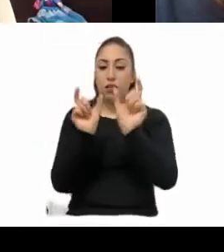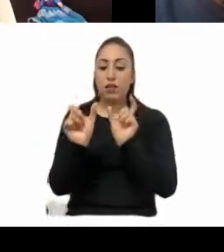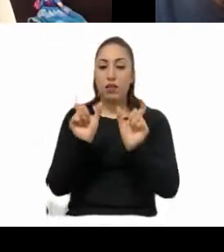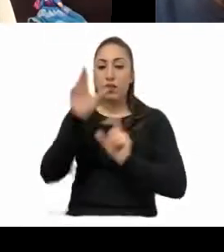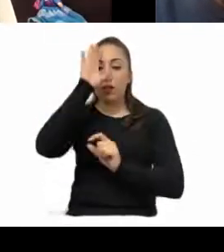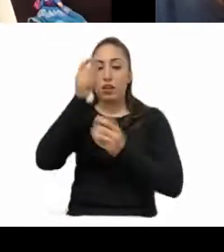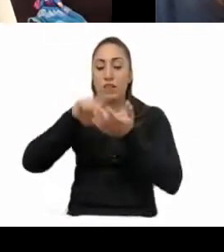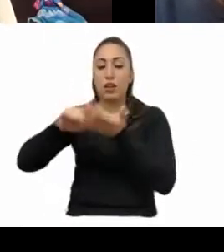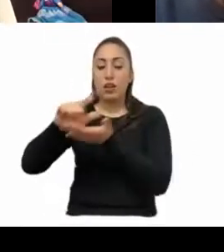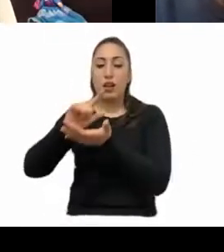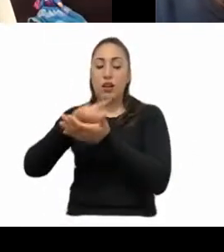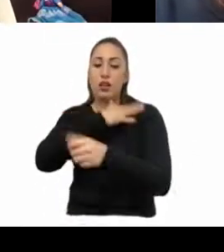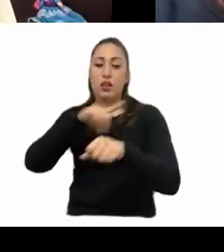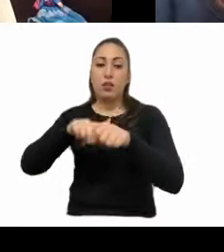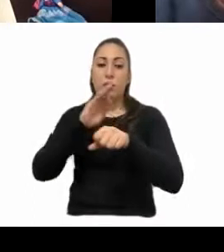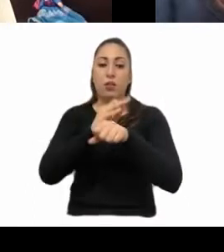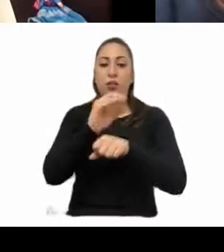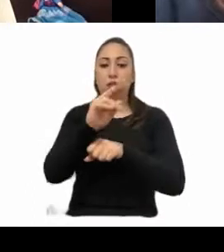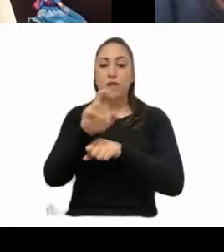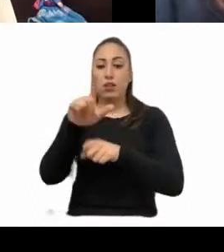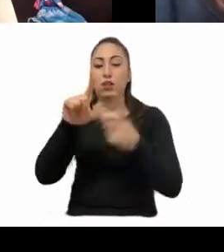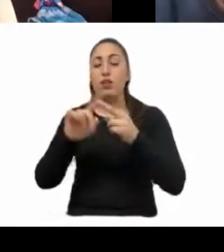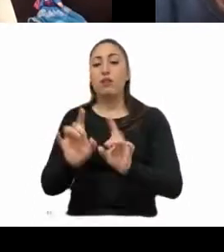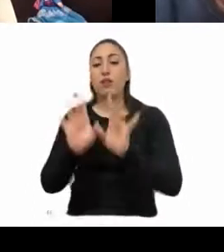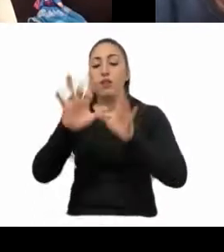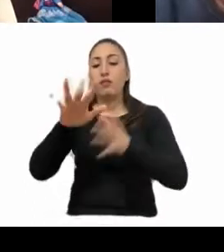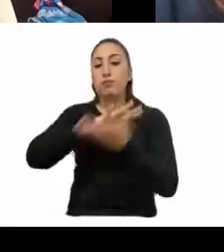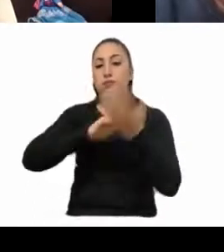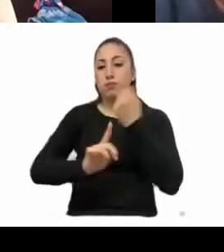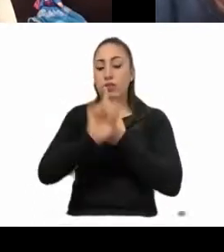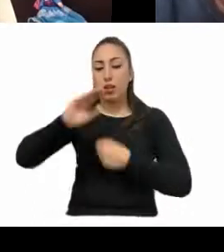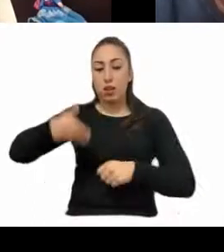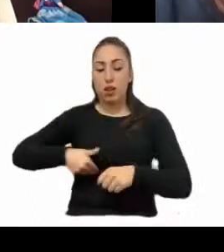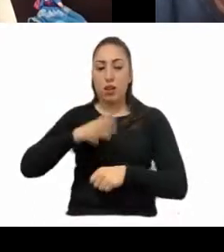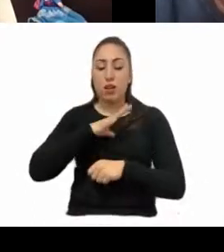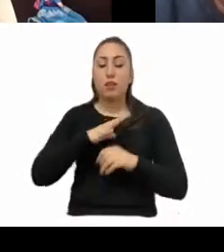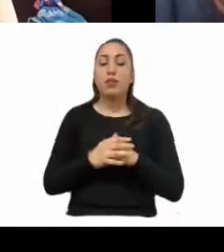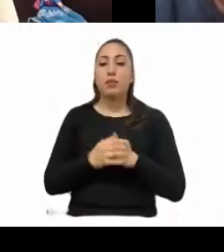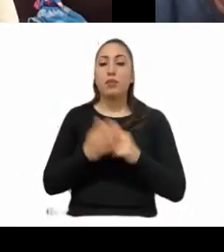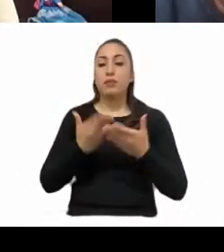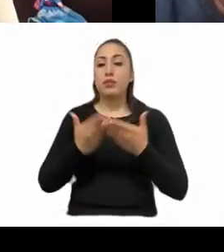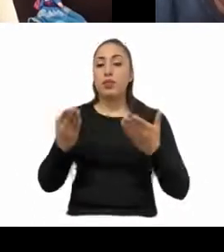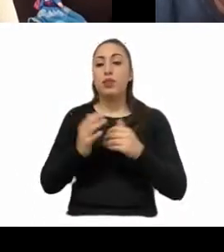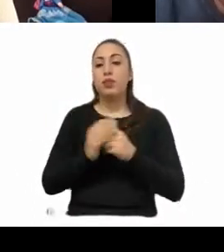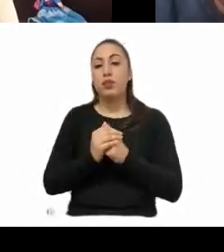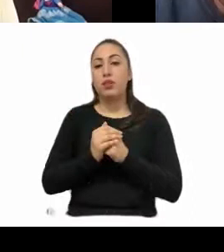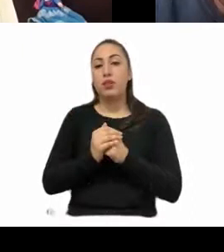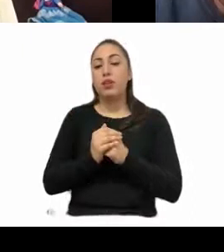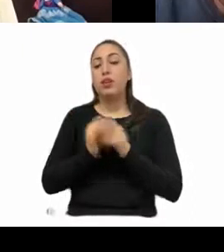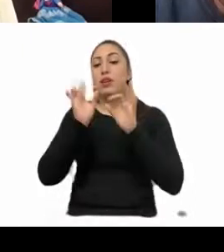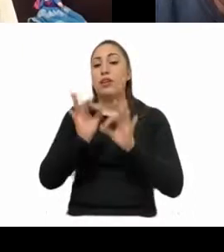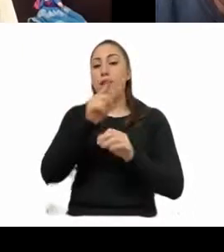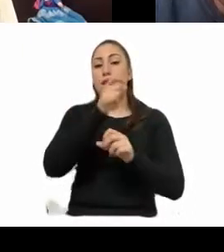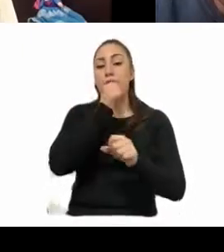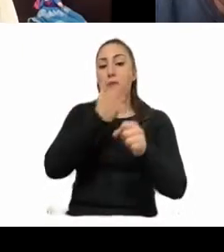protección civil, desastres, emergencia, siniestro. Aunado al anterior, en cuanto a las acciones a cargo de la Secretaría de